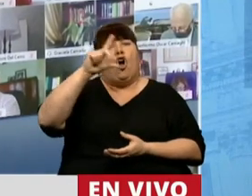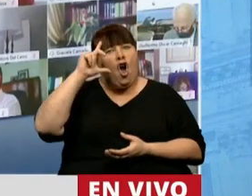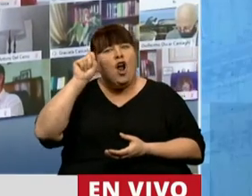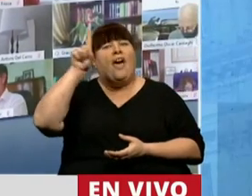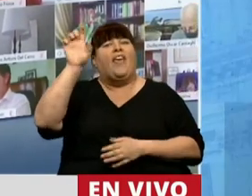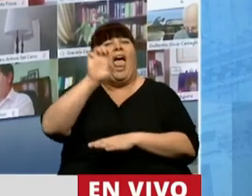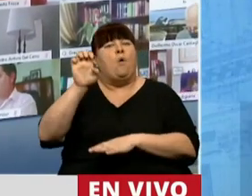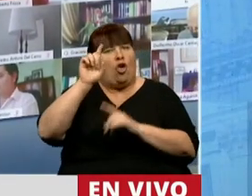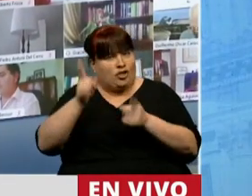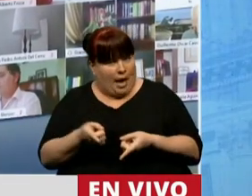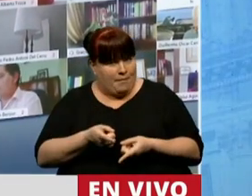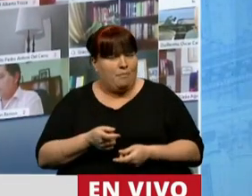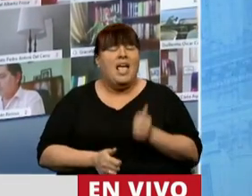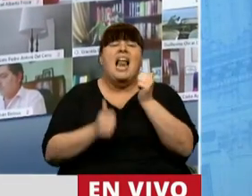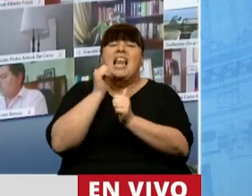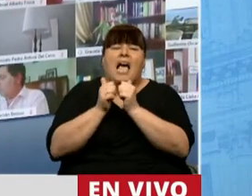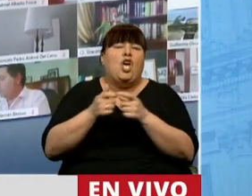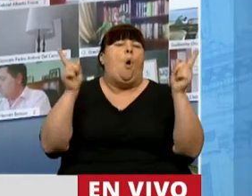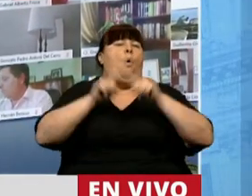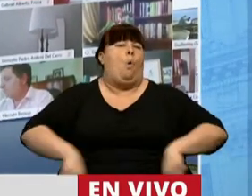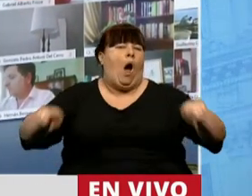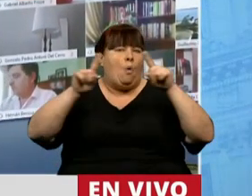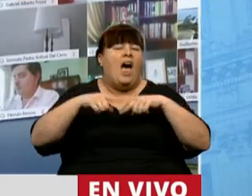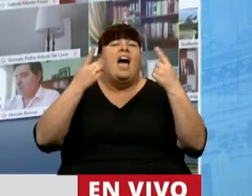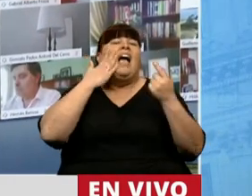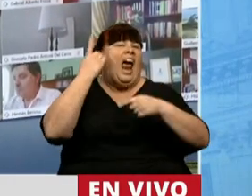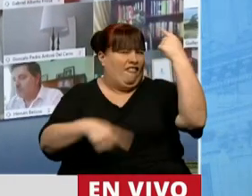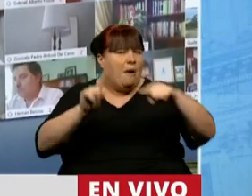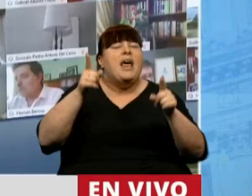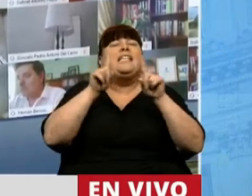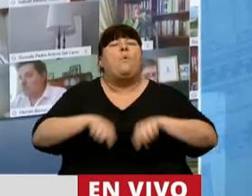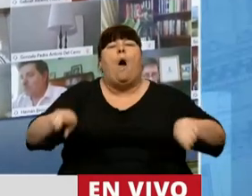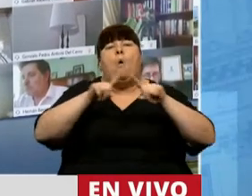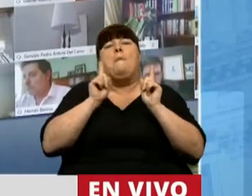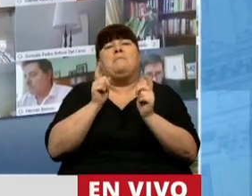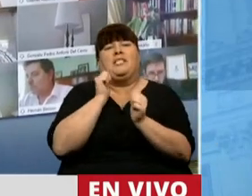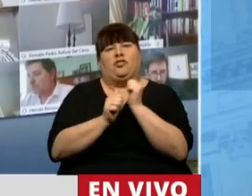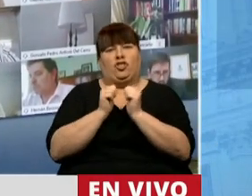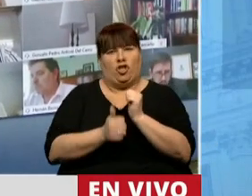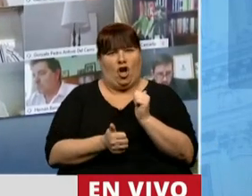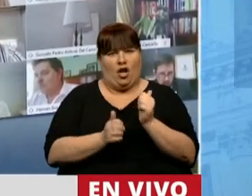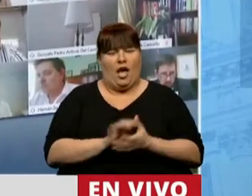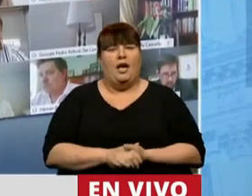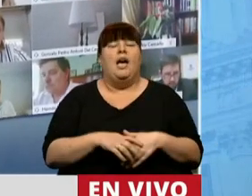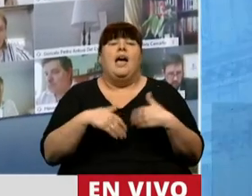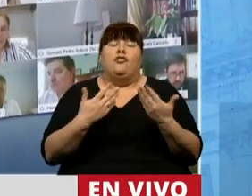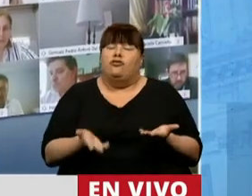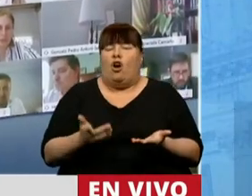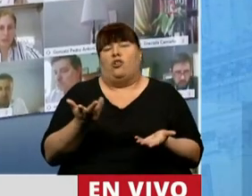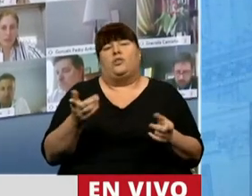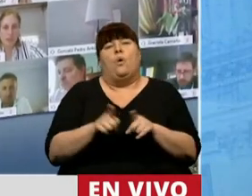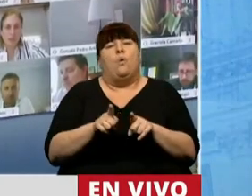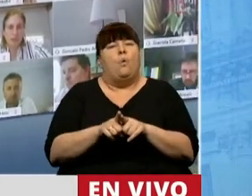en Ecuador. La historia se repite con distintas caras, pero la historia se repite. Y entonces es